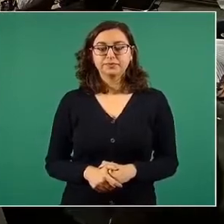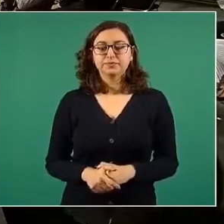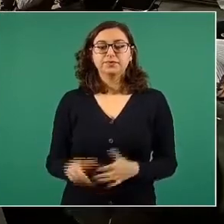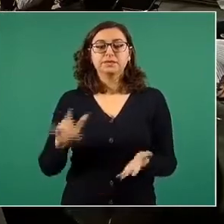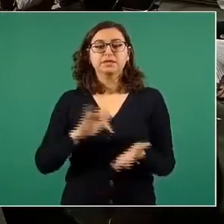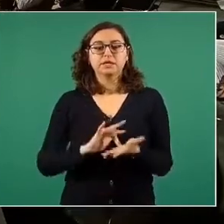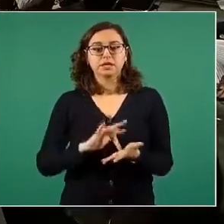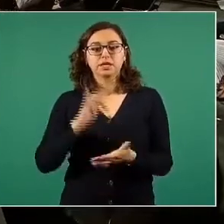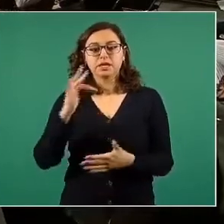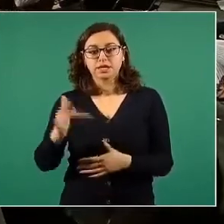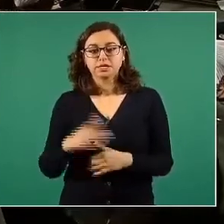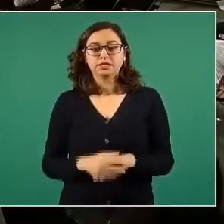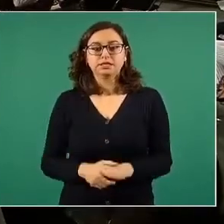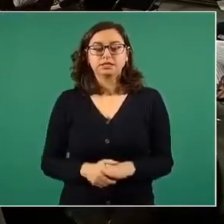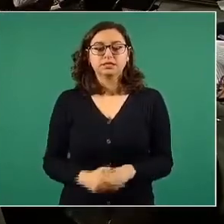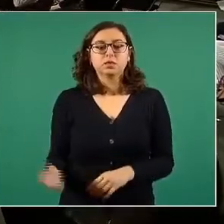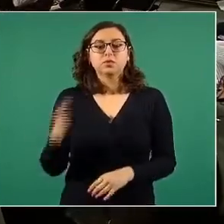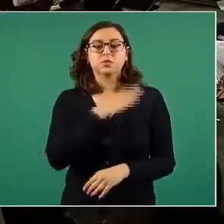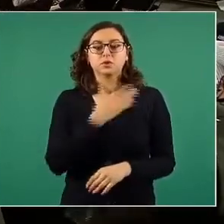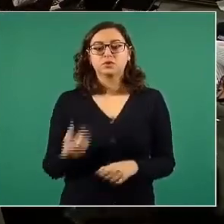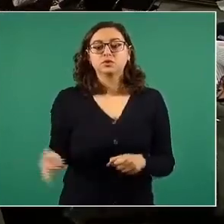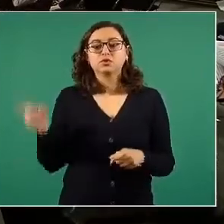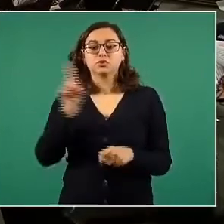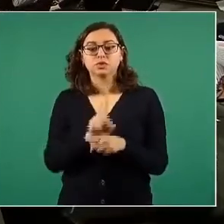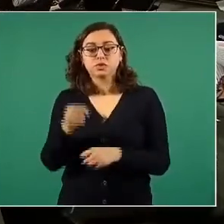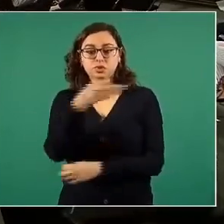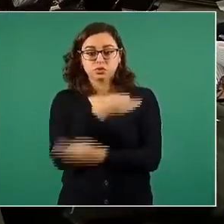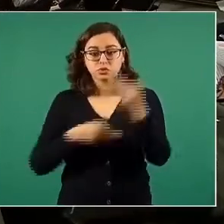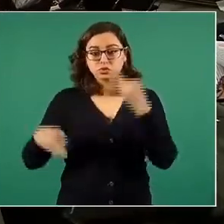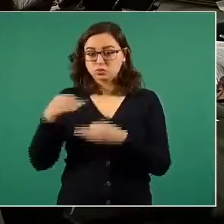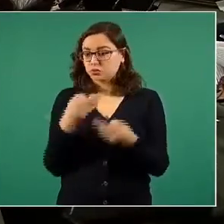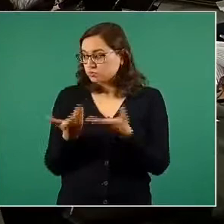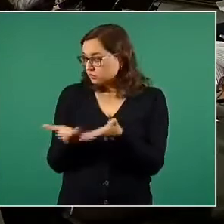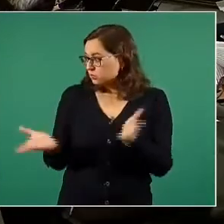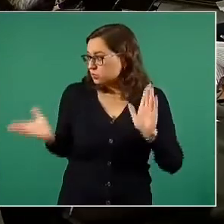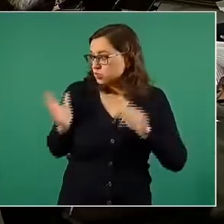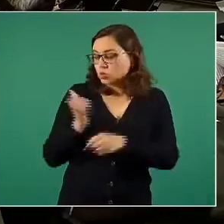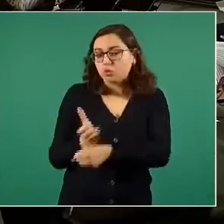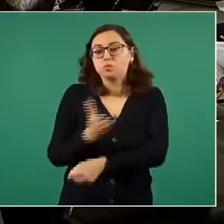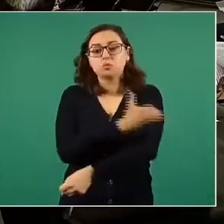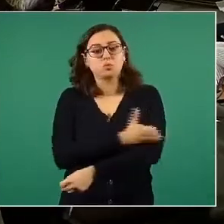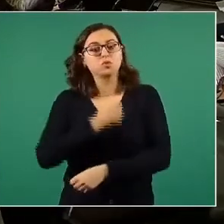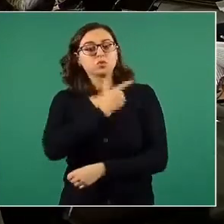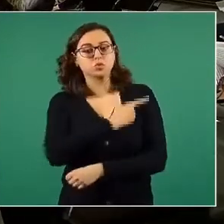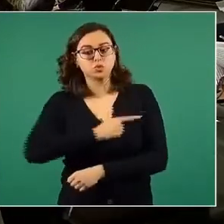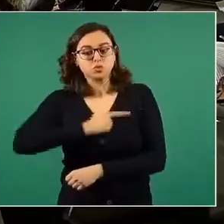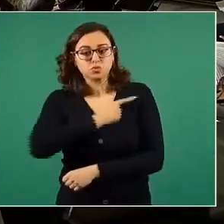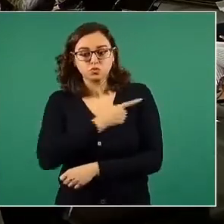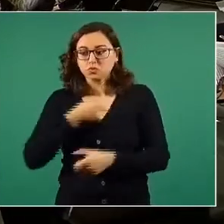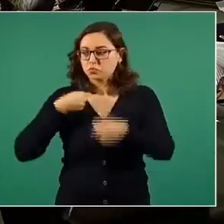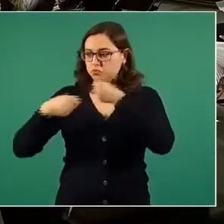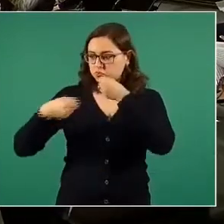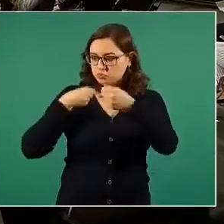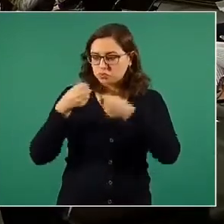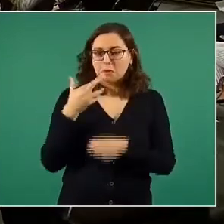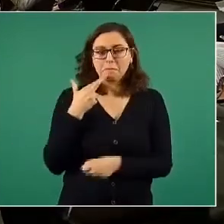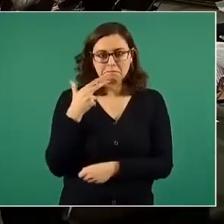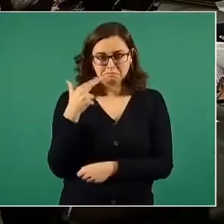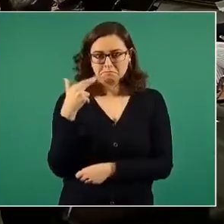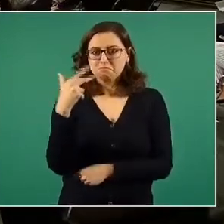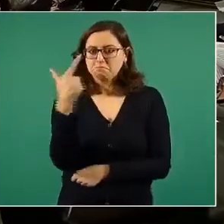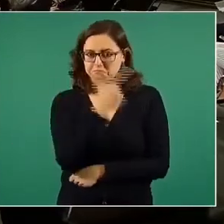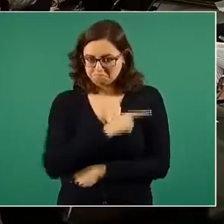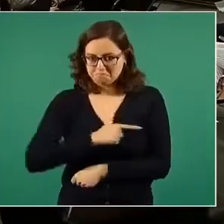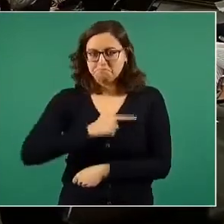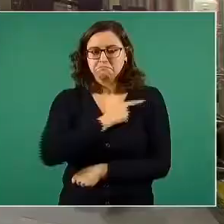Buenos días a todos, gusto de estar entre compañeros, gusto de reivindicar el periodismo, gusto de